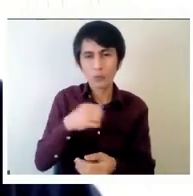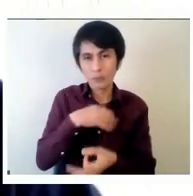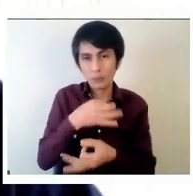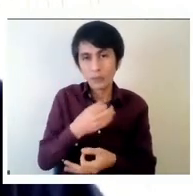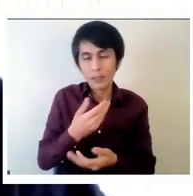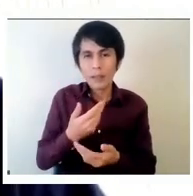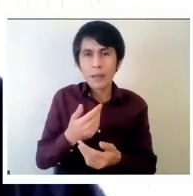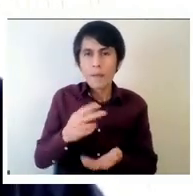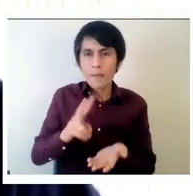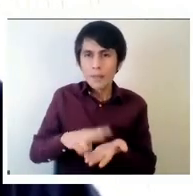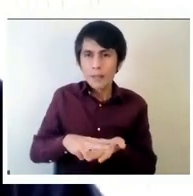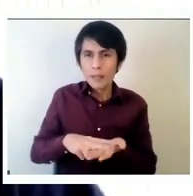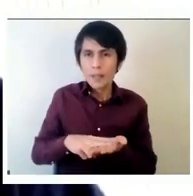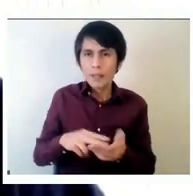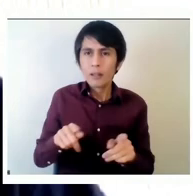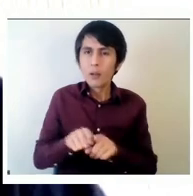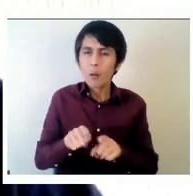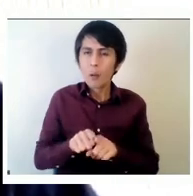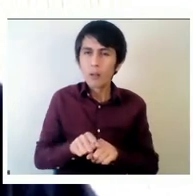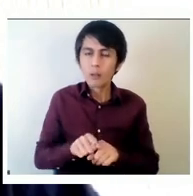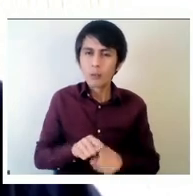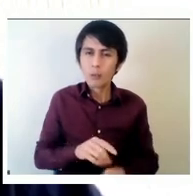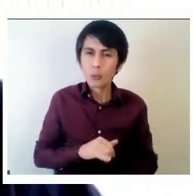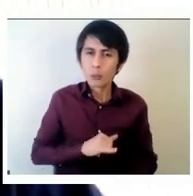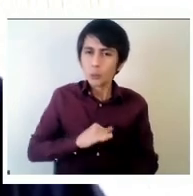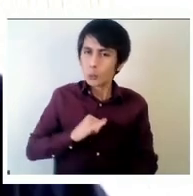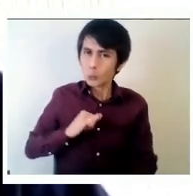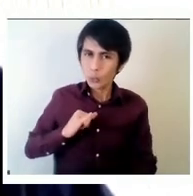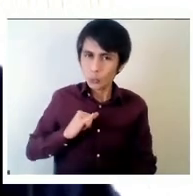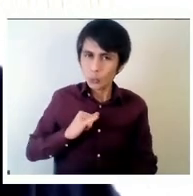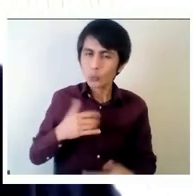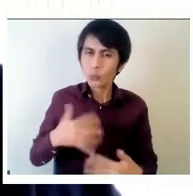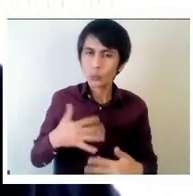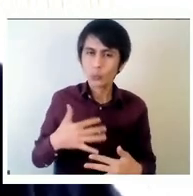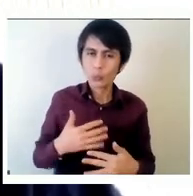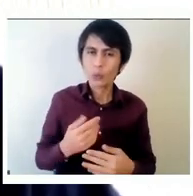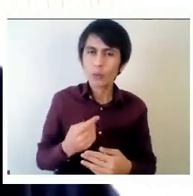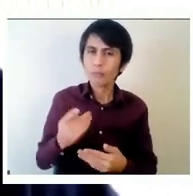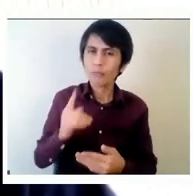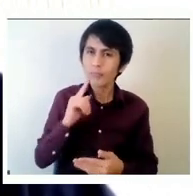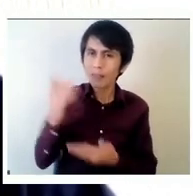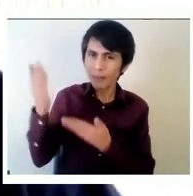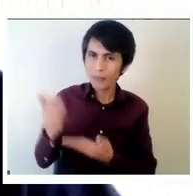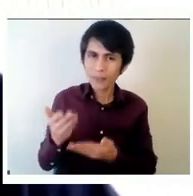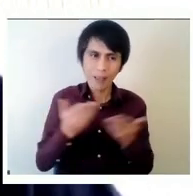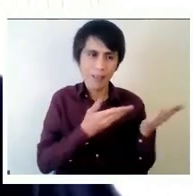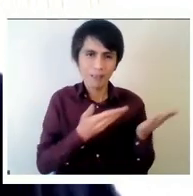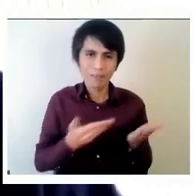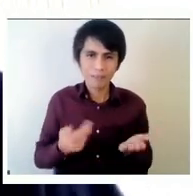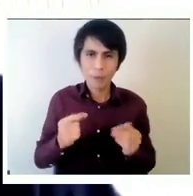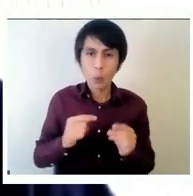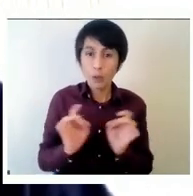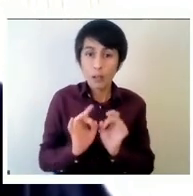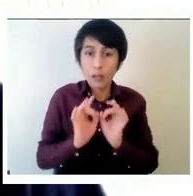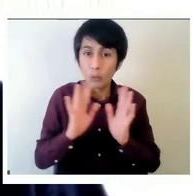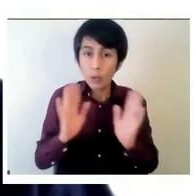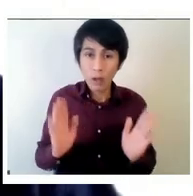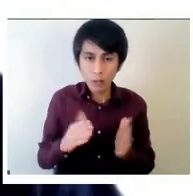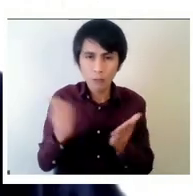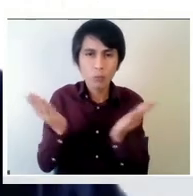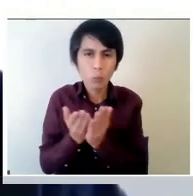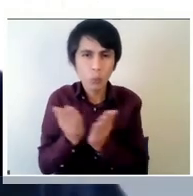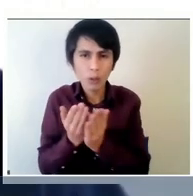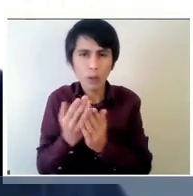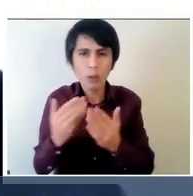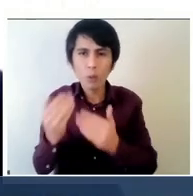compartiendo panel con estas invitadas yo por casualidad estudié en la universidad de Bristol nunca pensé